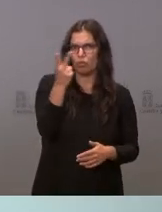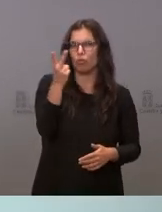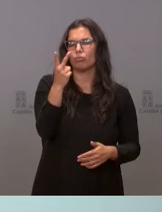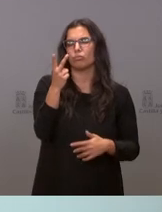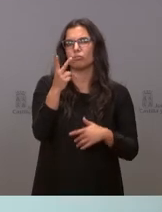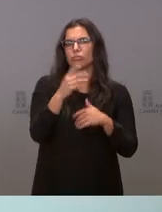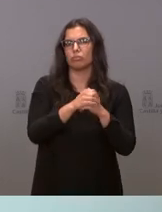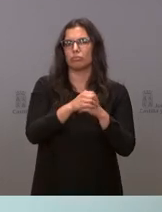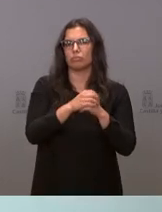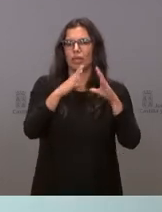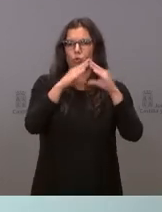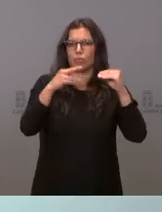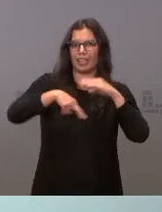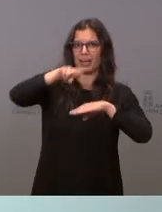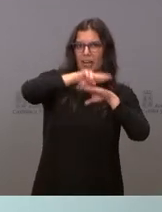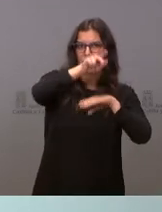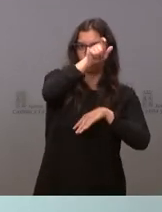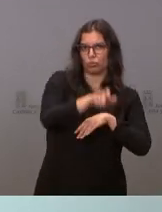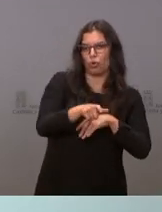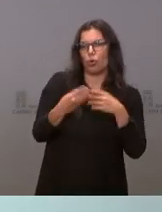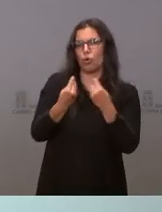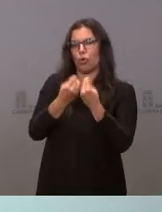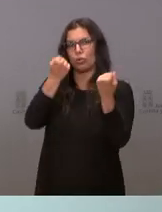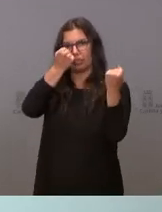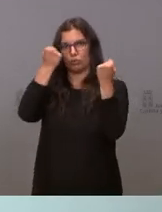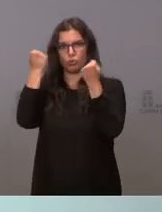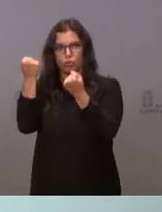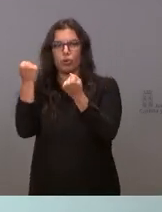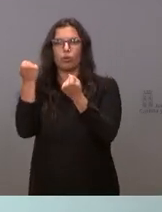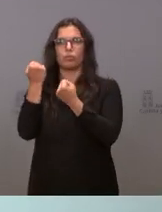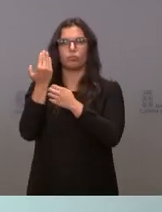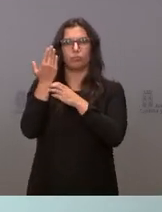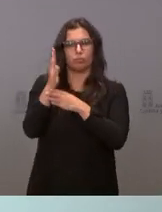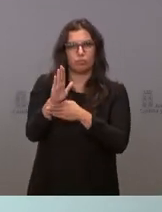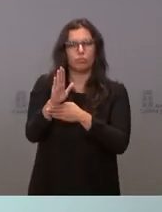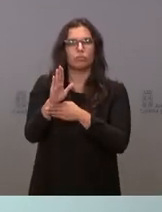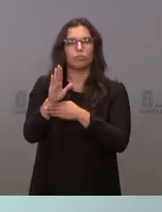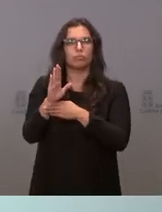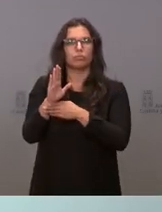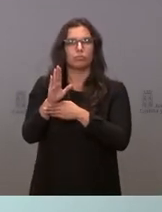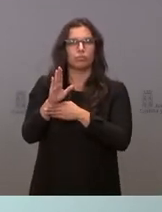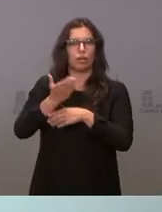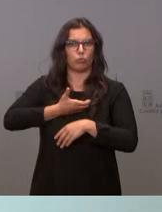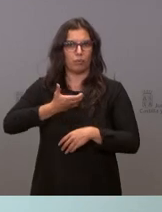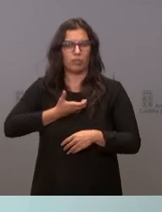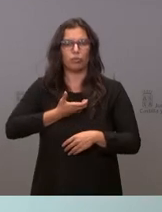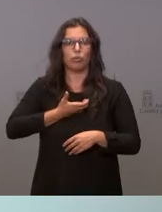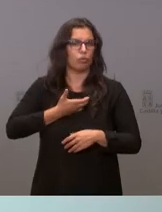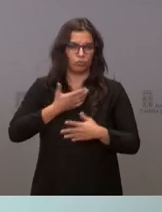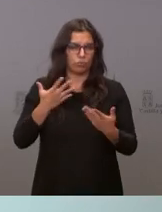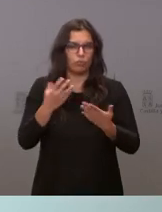el rector de la universidad con instituciones representantes de las instituciones locales y desde luego